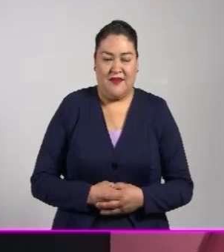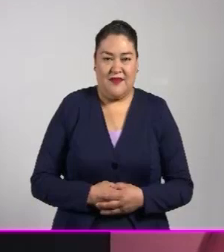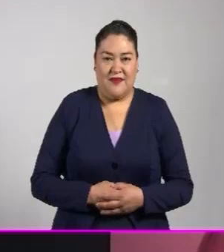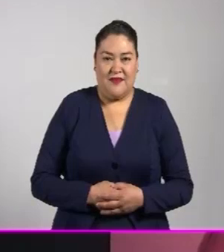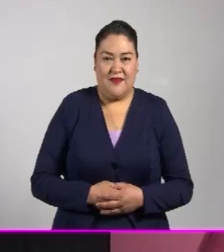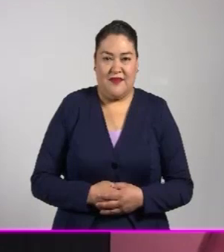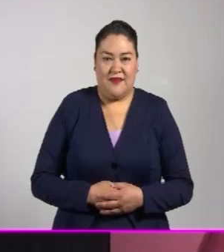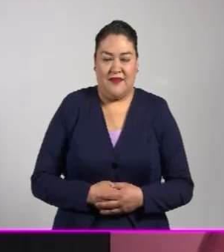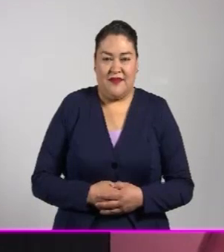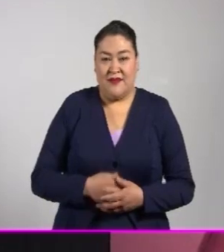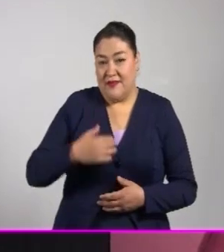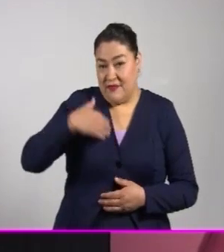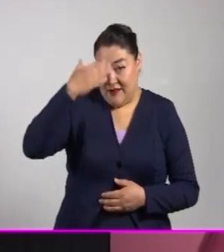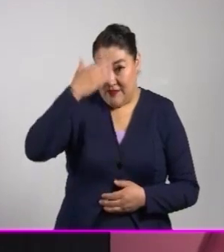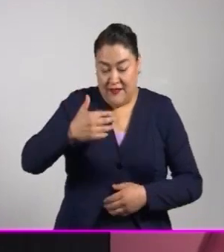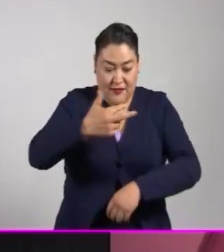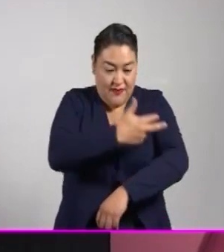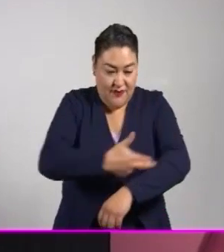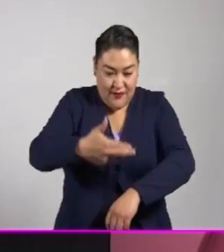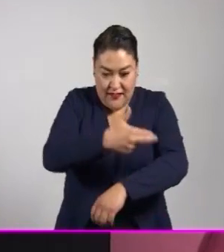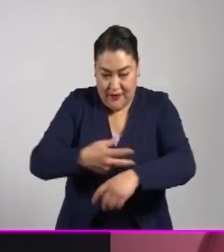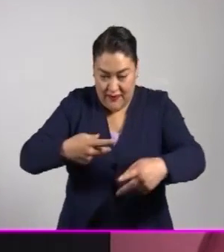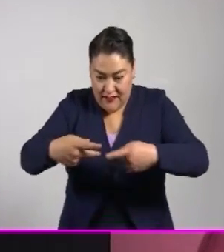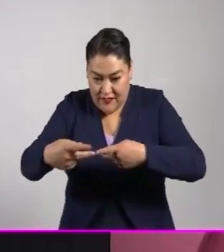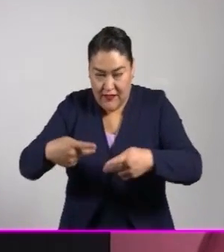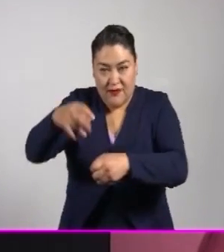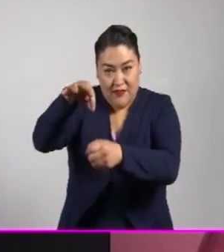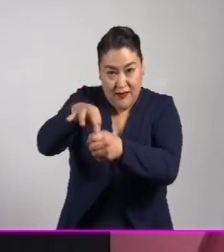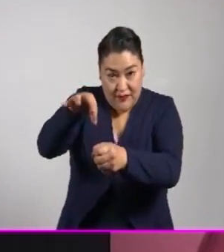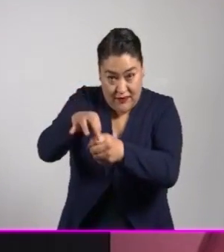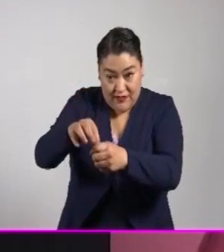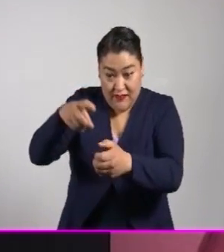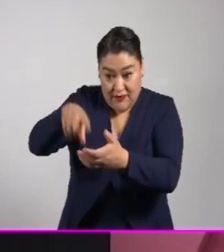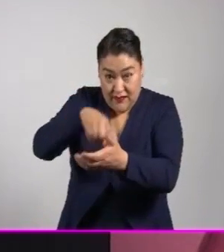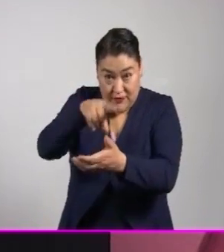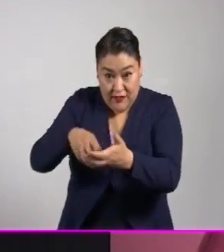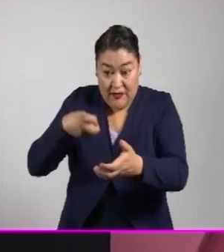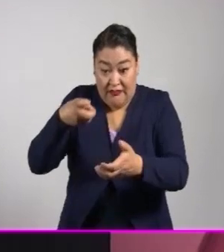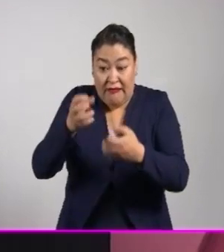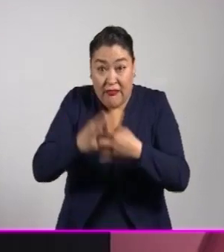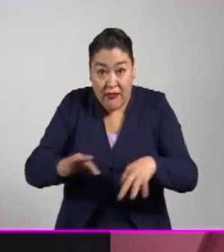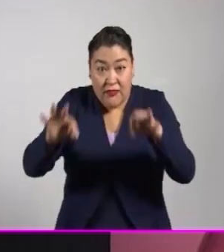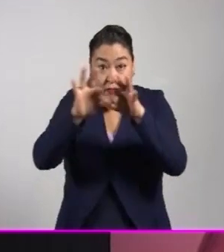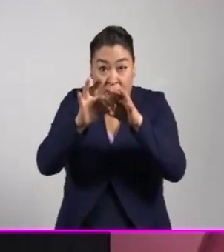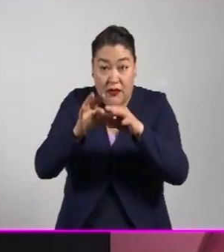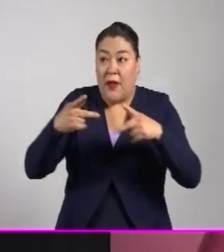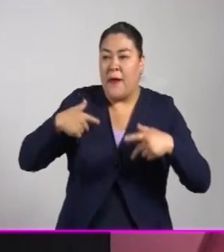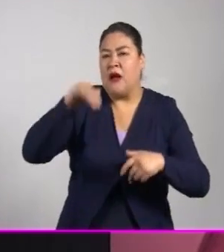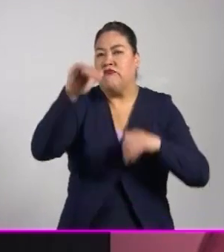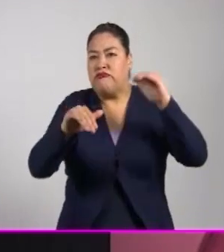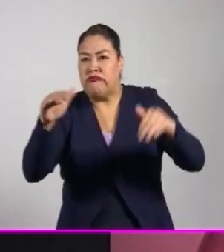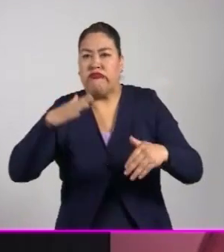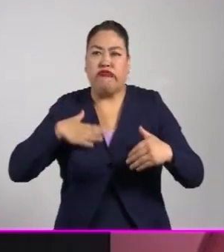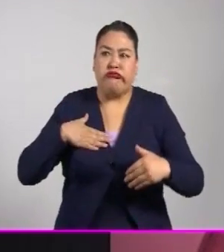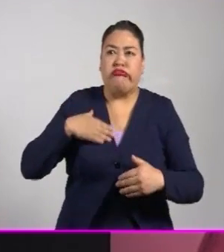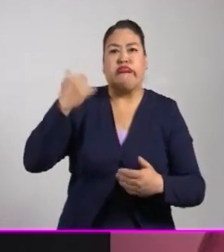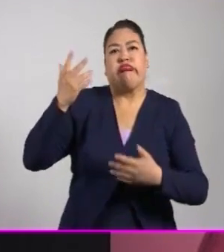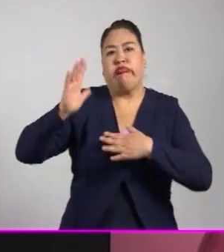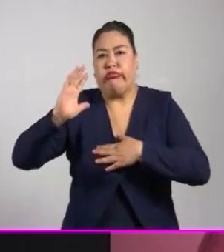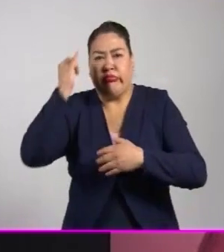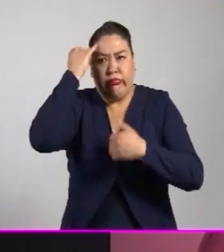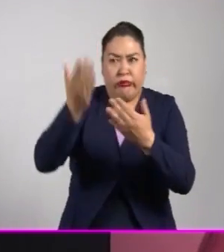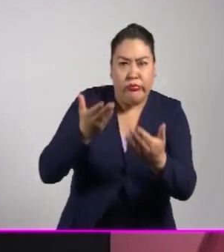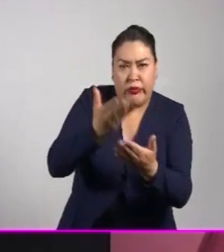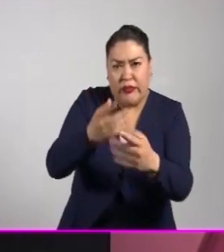Las elecciones son parte fundamental de la democracia. Las campañas abren paso a debates y a propuestas. Las